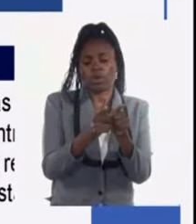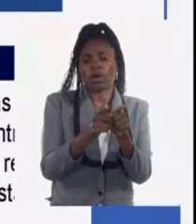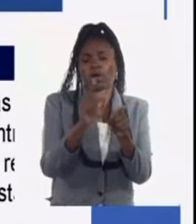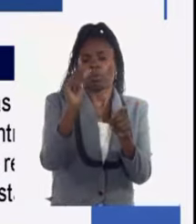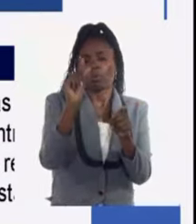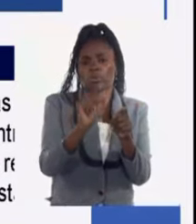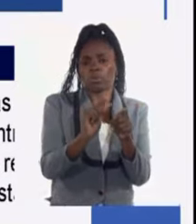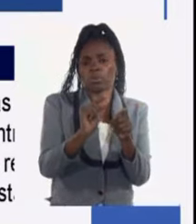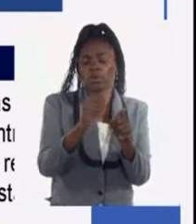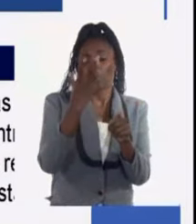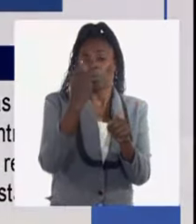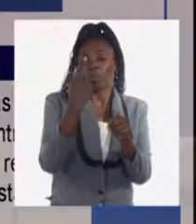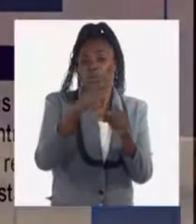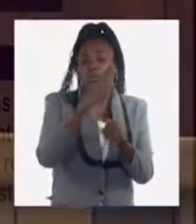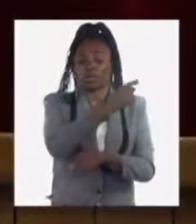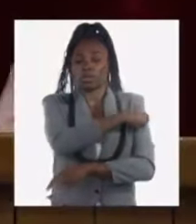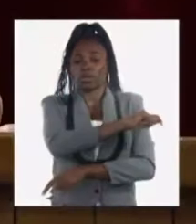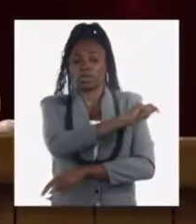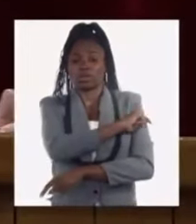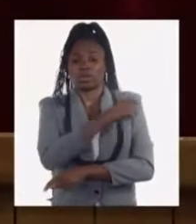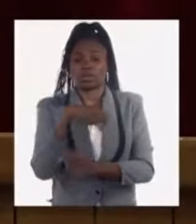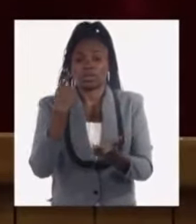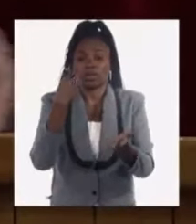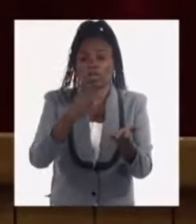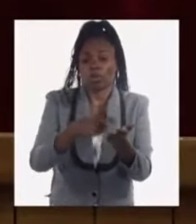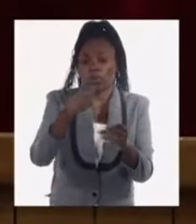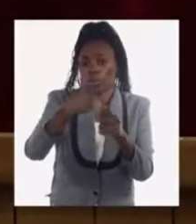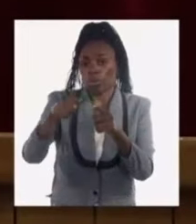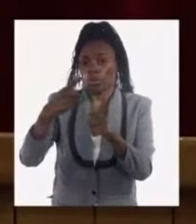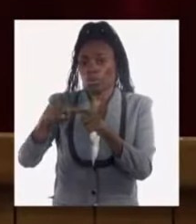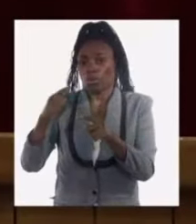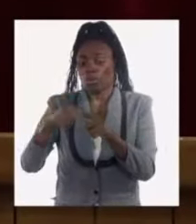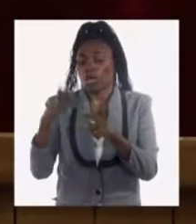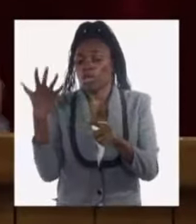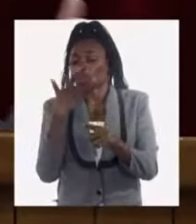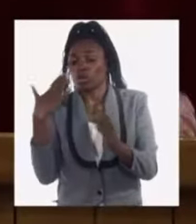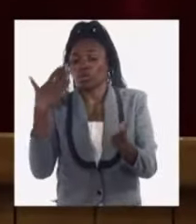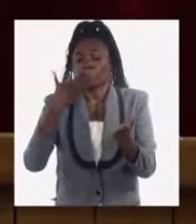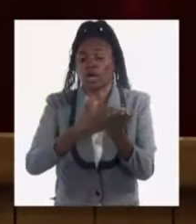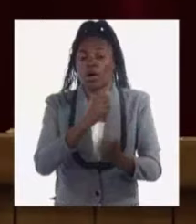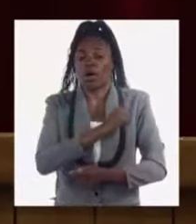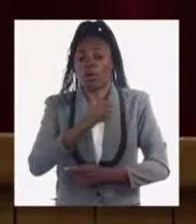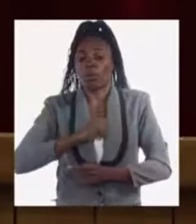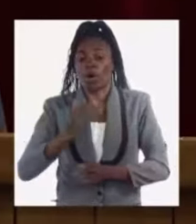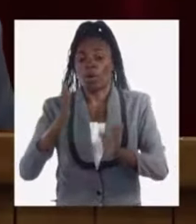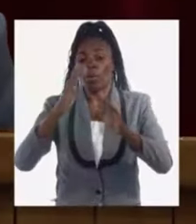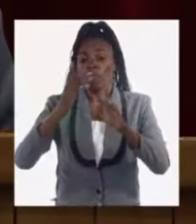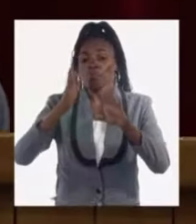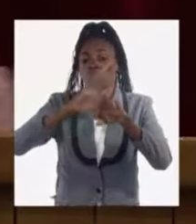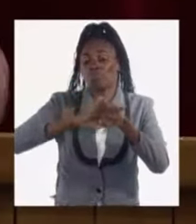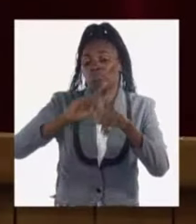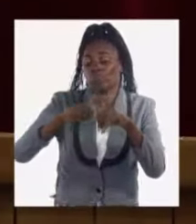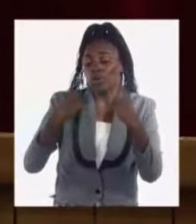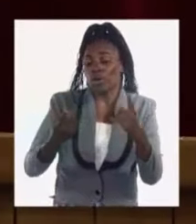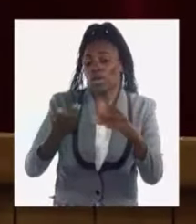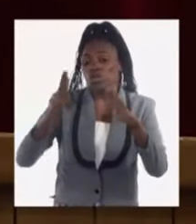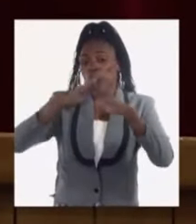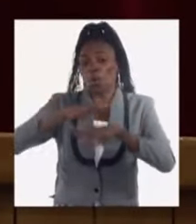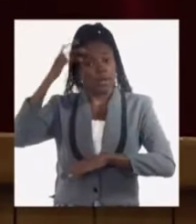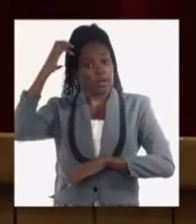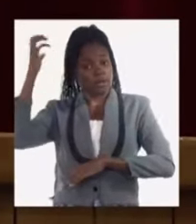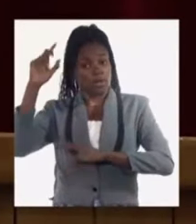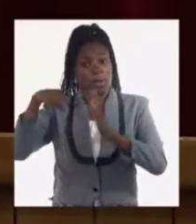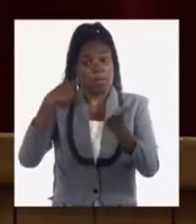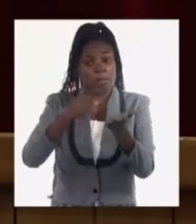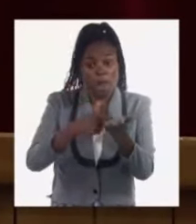sector estatal y muchas veces la población tiene que adquirir productos en el sector privado porque el Estado no los oferta, entonces, paga el precio de